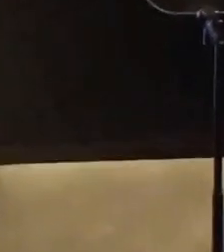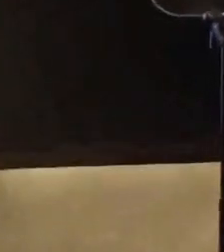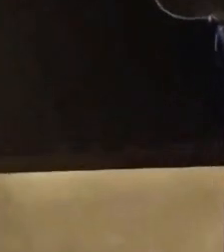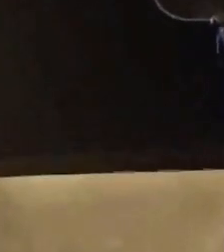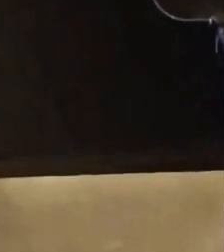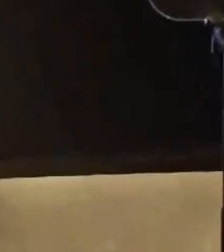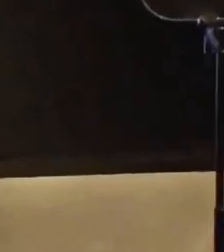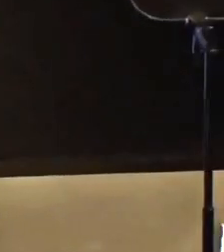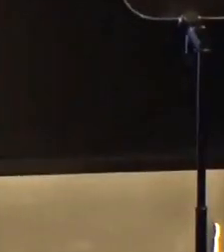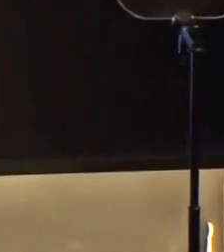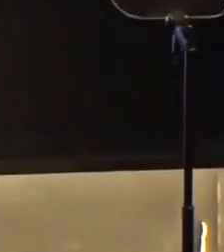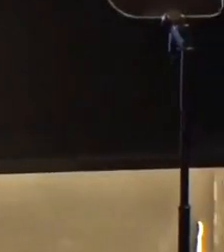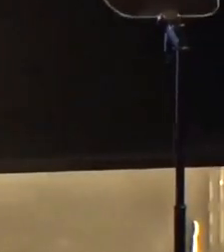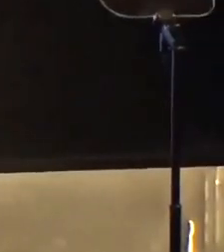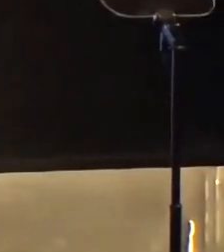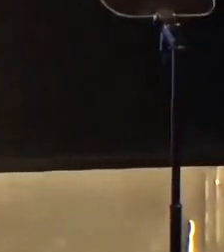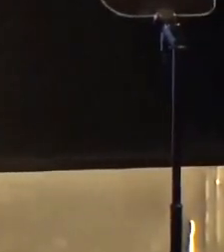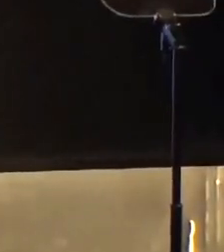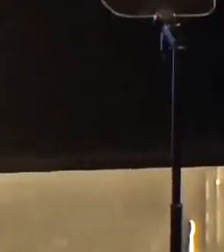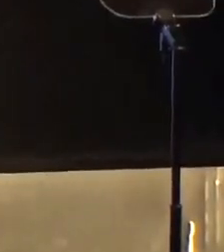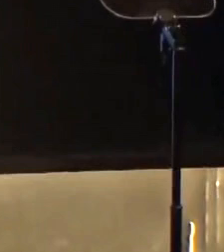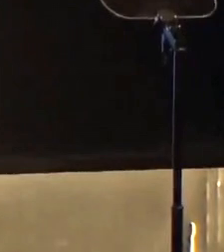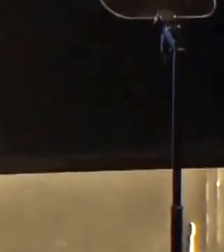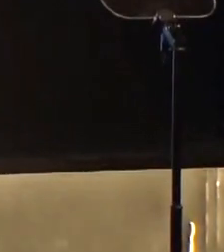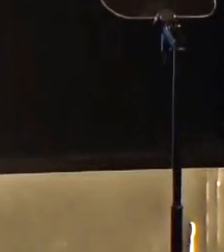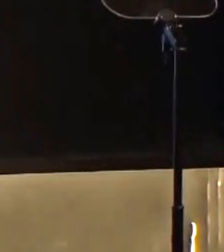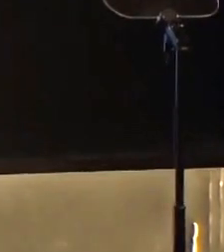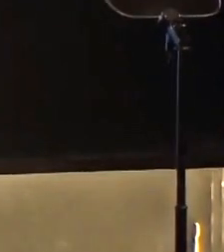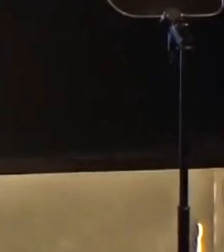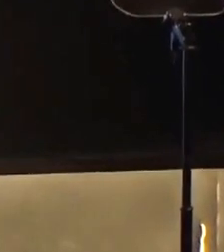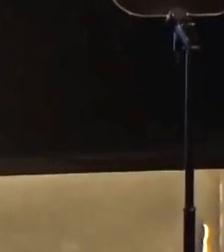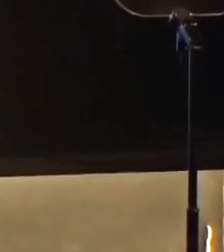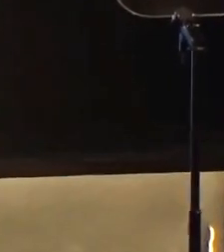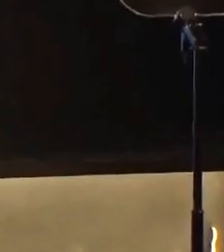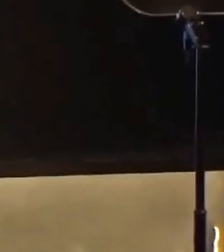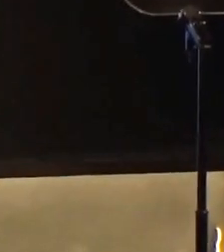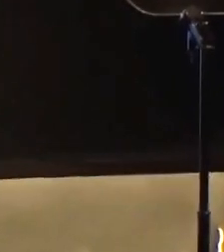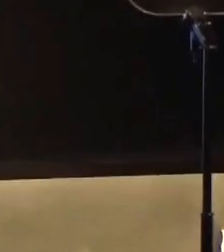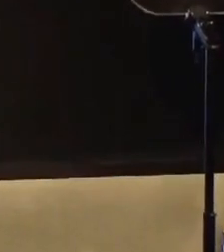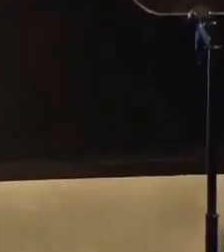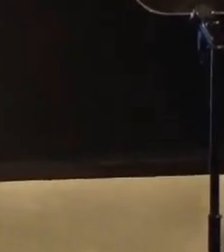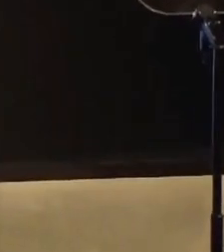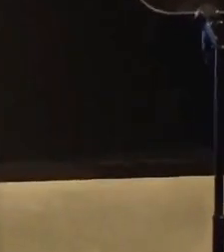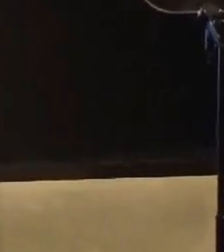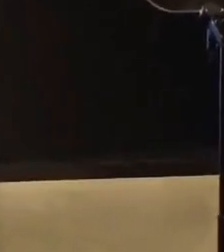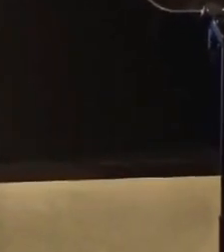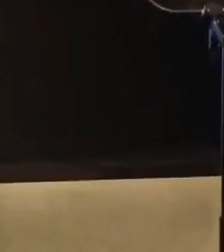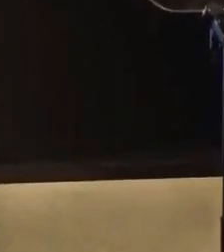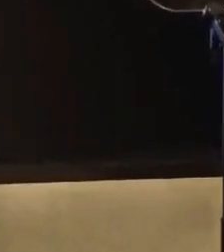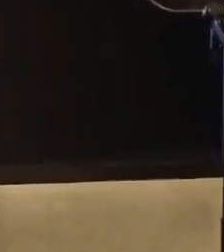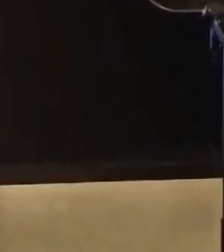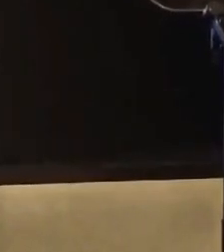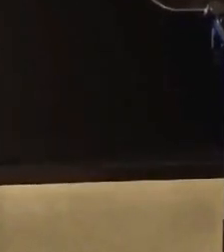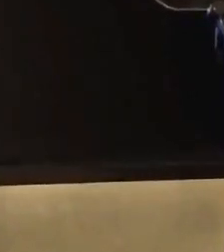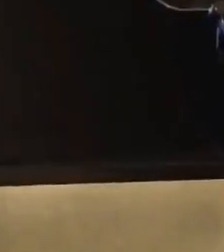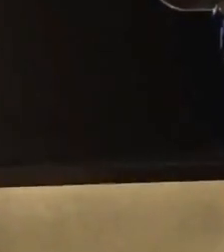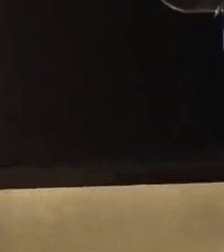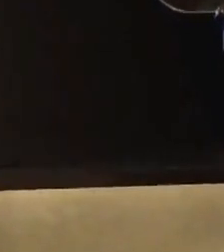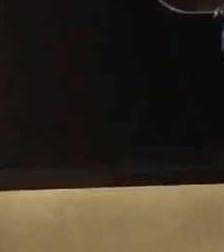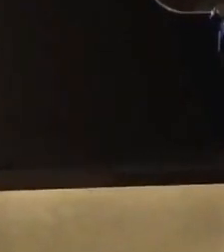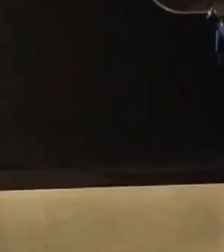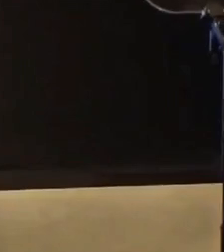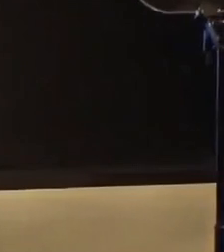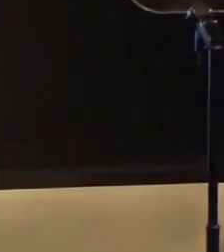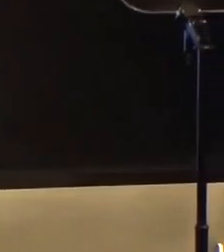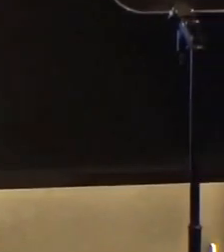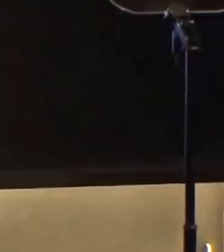conferencia España Puede, celebrada antes de que se inicie la ronda de reuniones con líderes políticos. Sánchez, no hay virus de